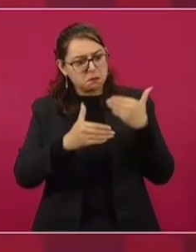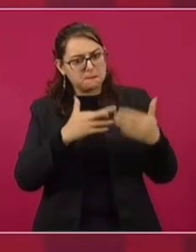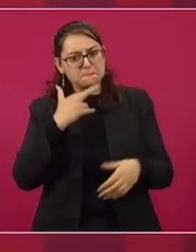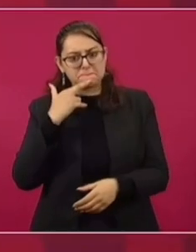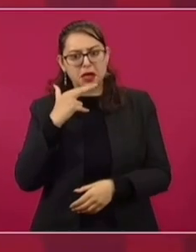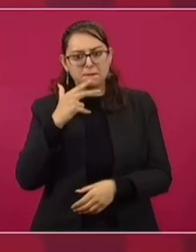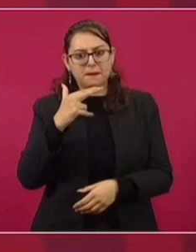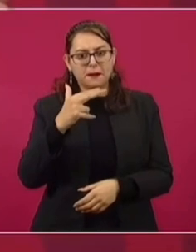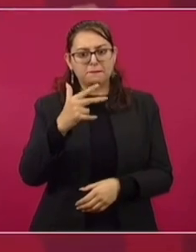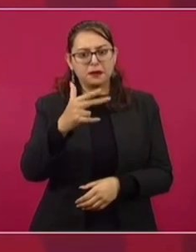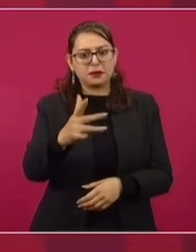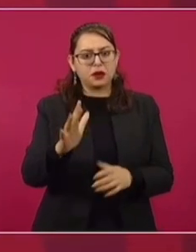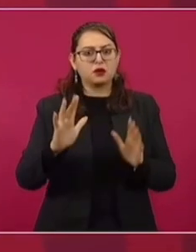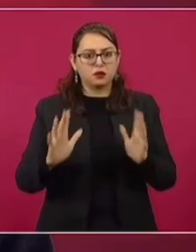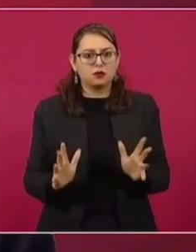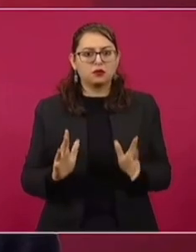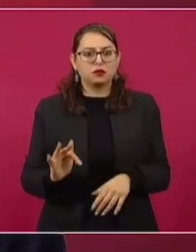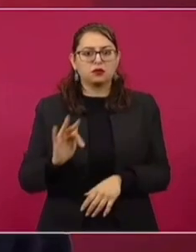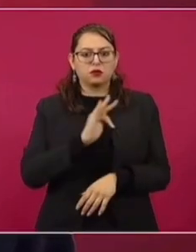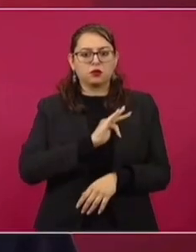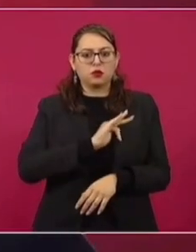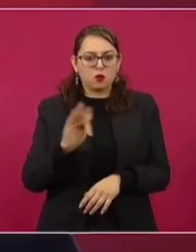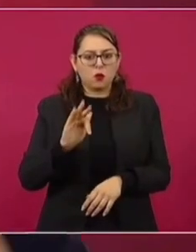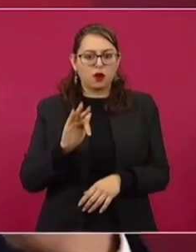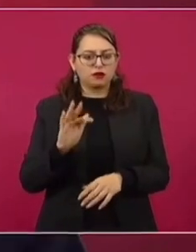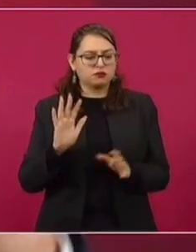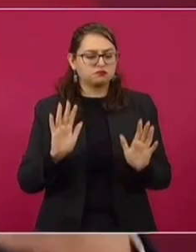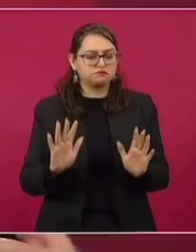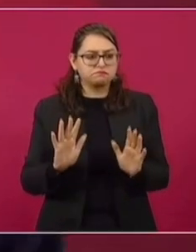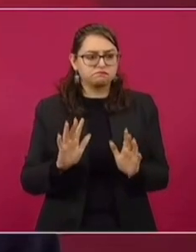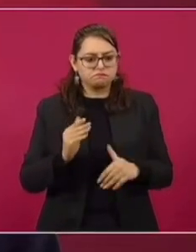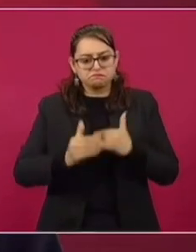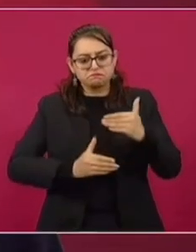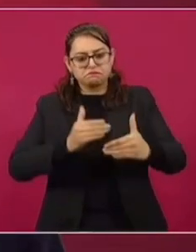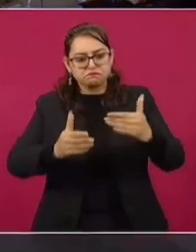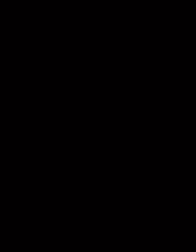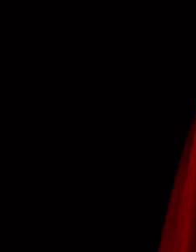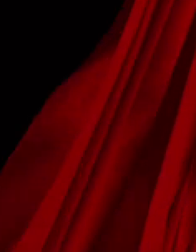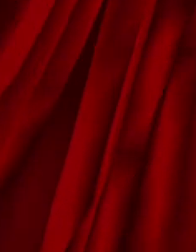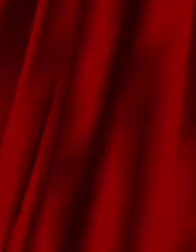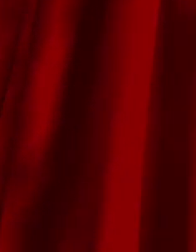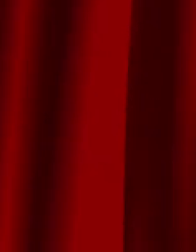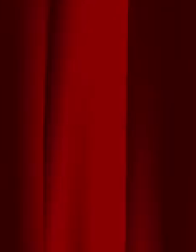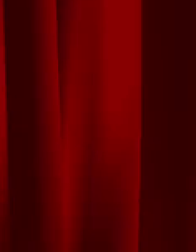pueda terminar con esa restricción sanitaria en cuanto a su persona.